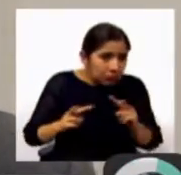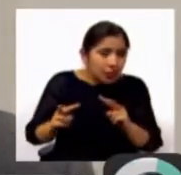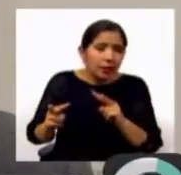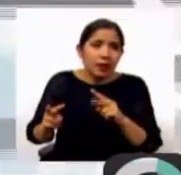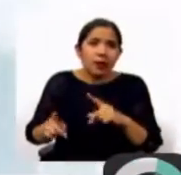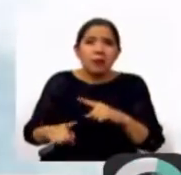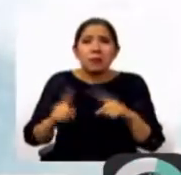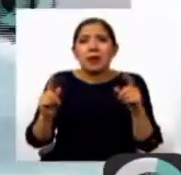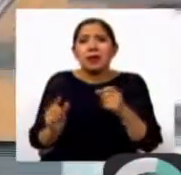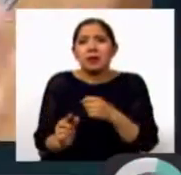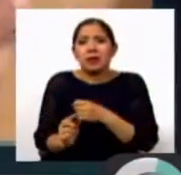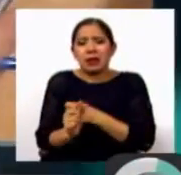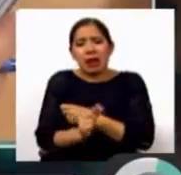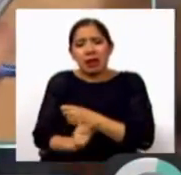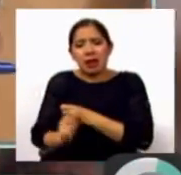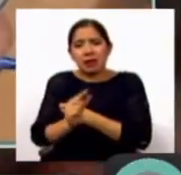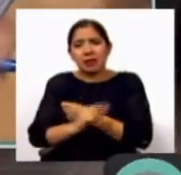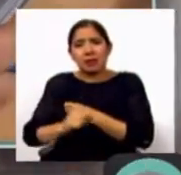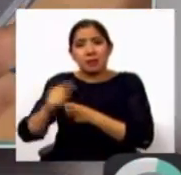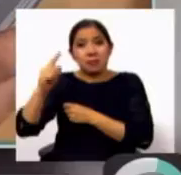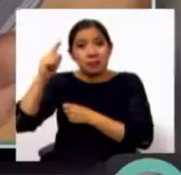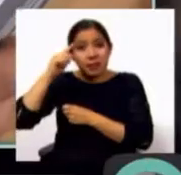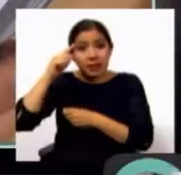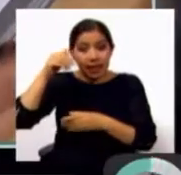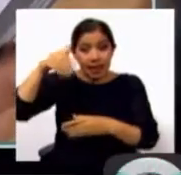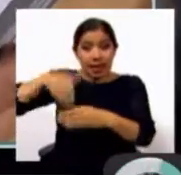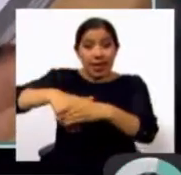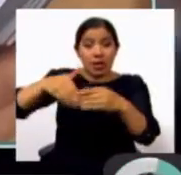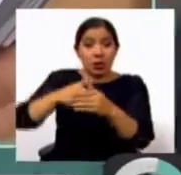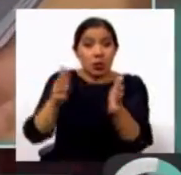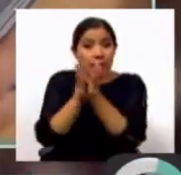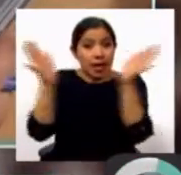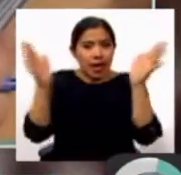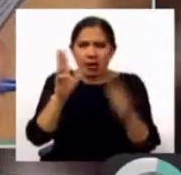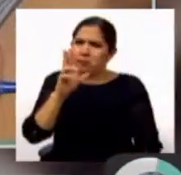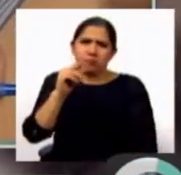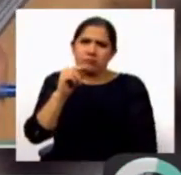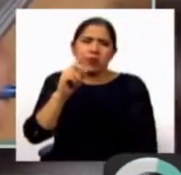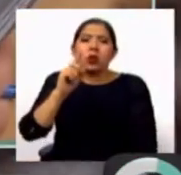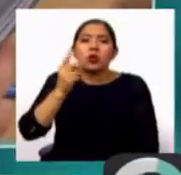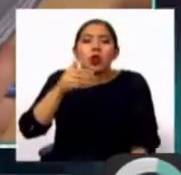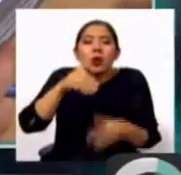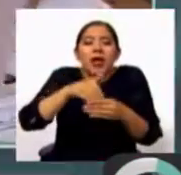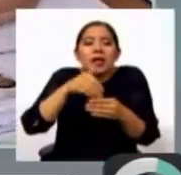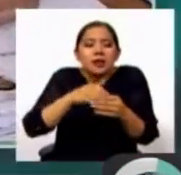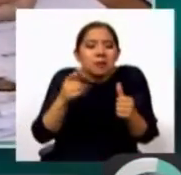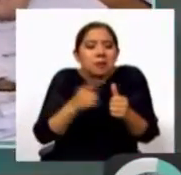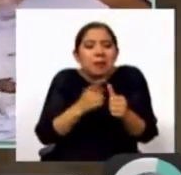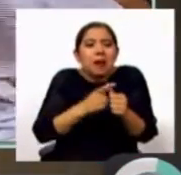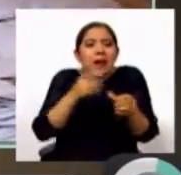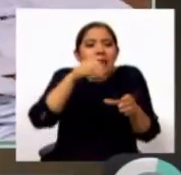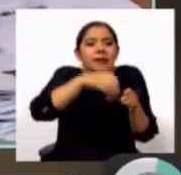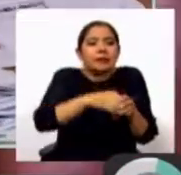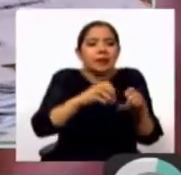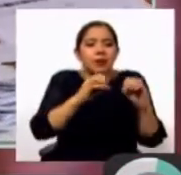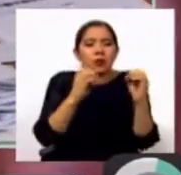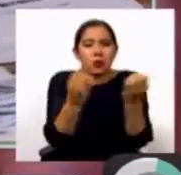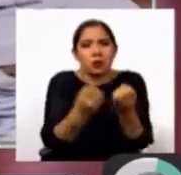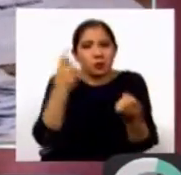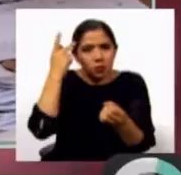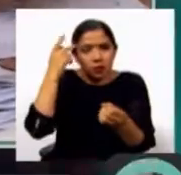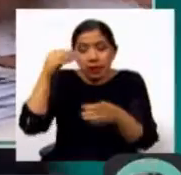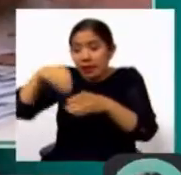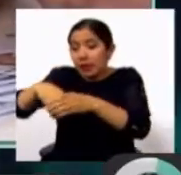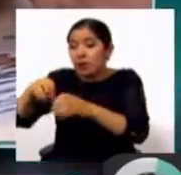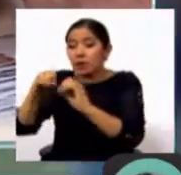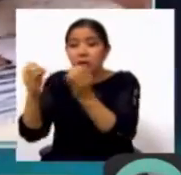algo que no estamos diciendo que se trata de elecciones generales. Estamos hablando de unas primarias, pero que también como primarias